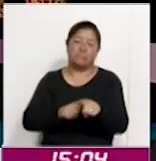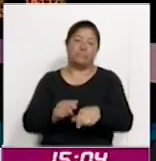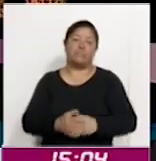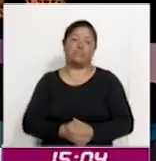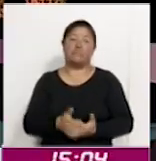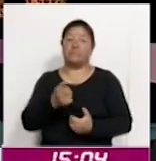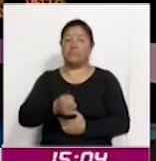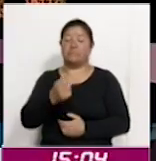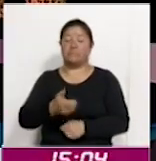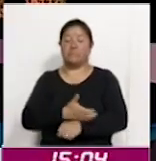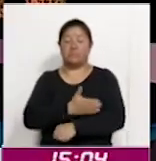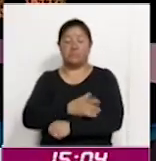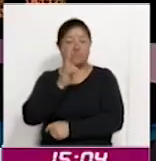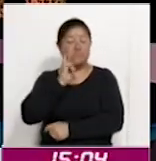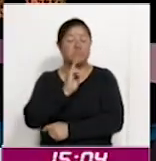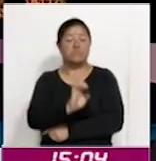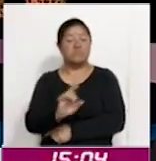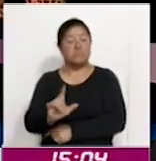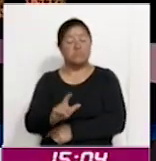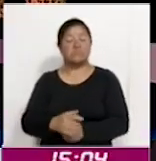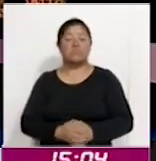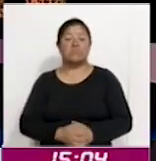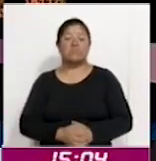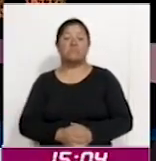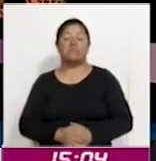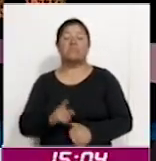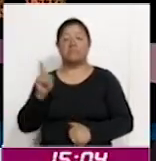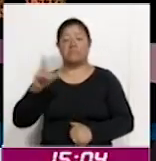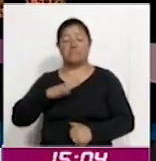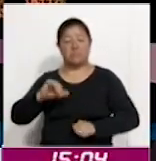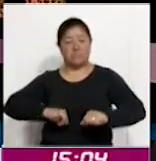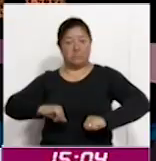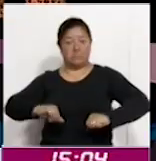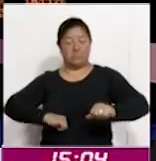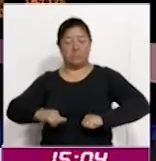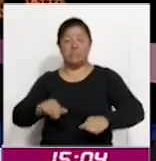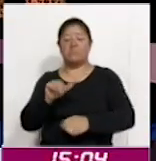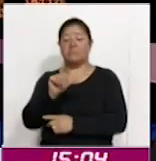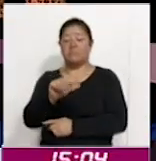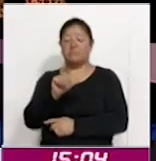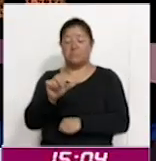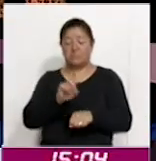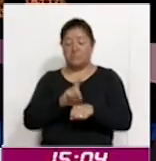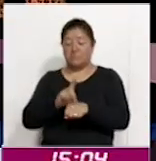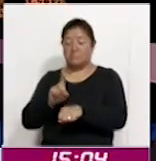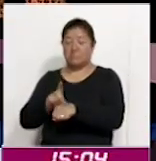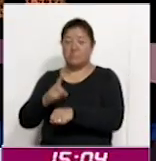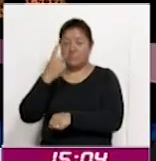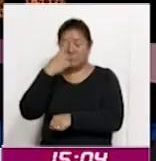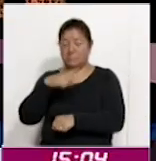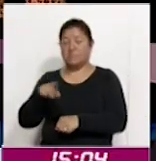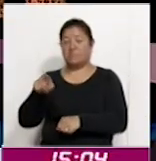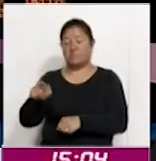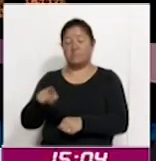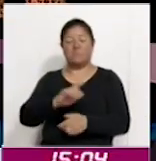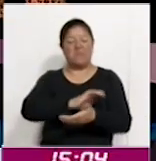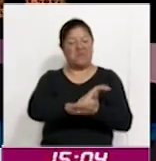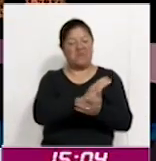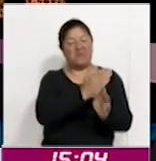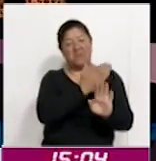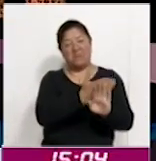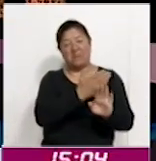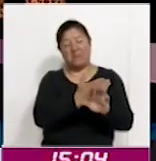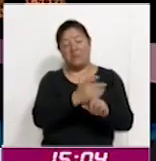compañera Edith López. Ella se encuentra en las actividades de los 16 días de activismo para la eliminación de la violencia